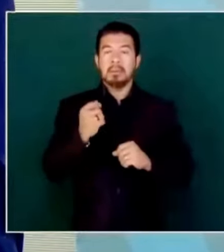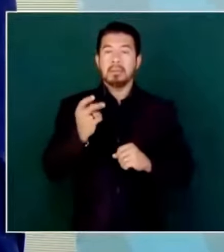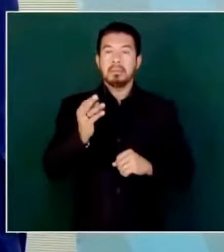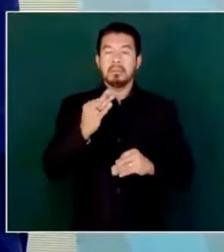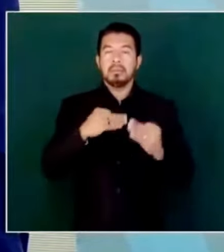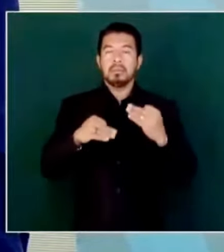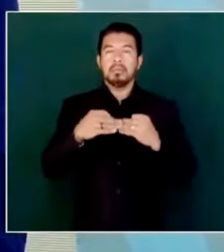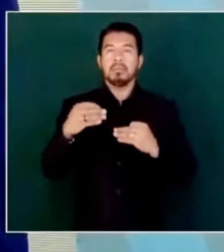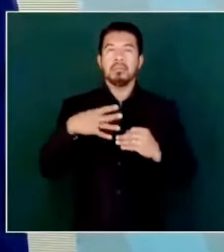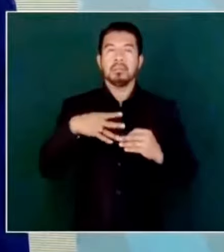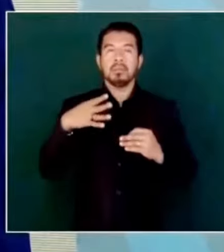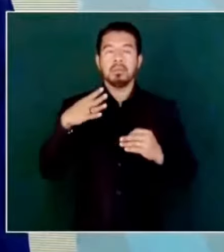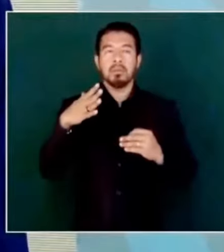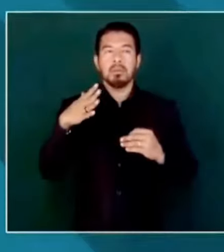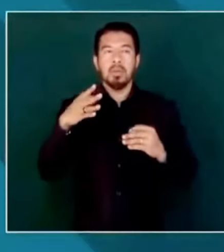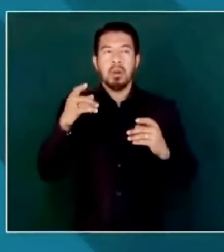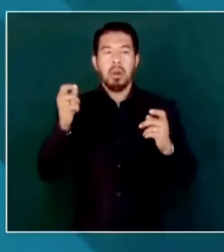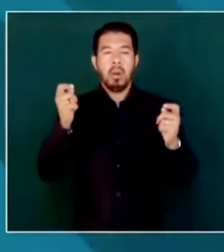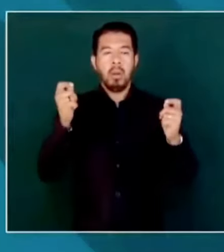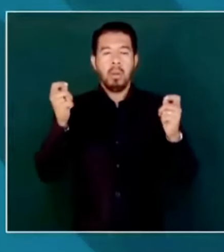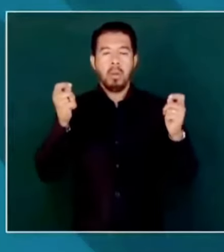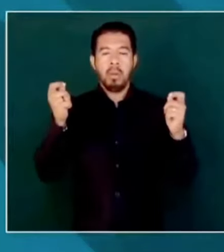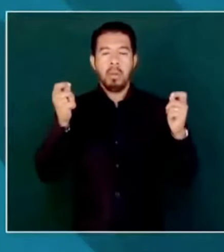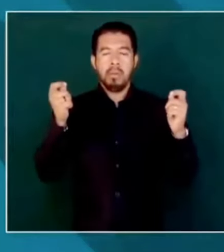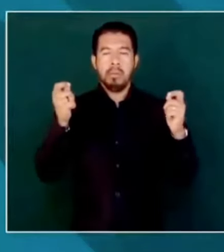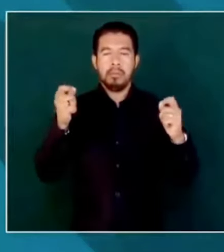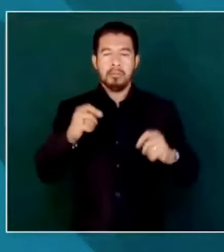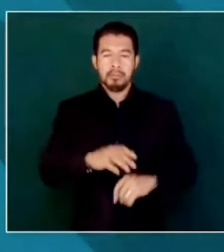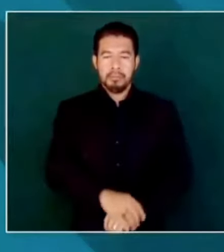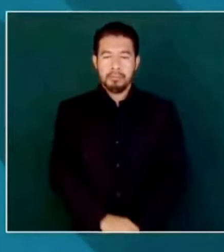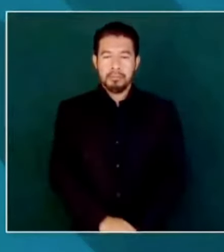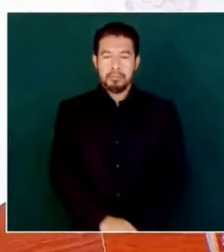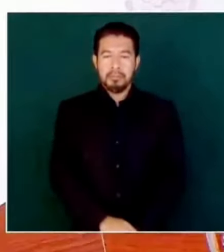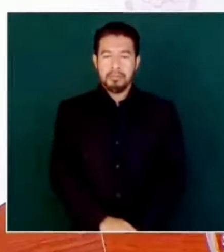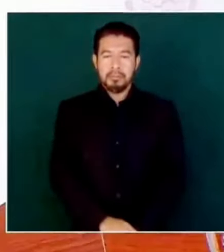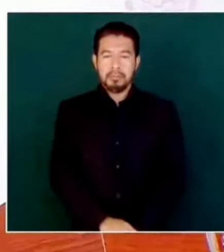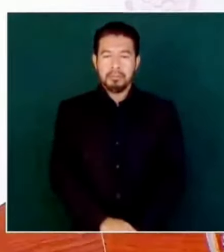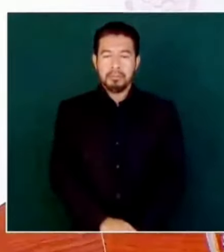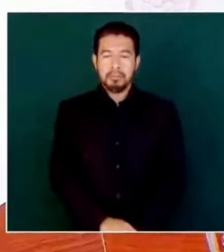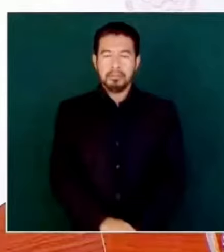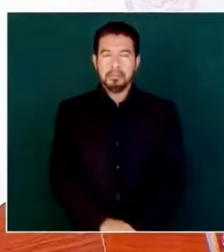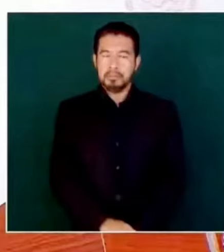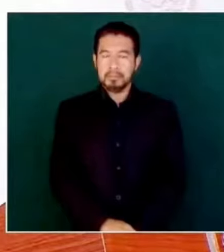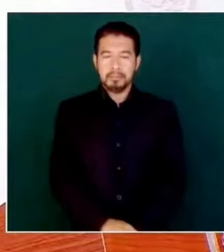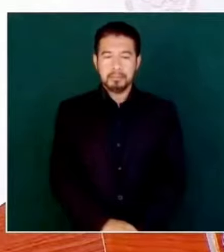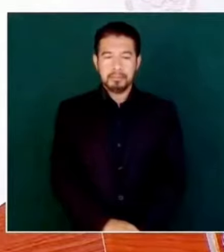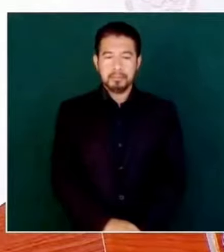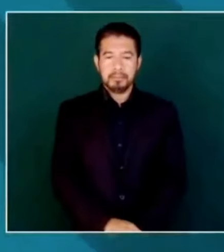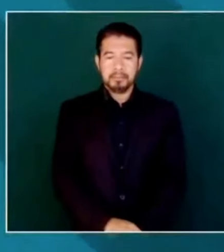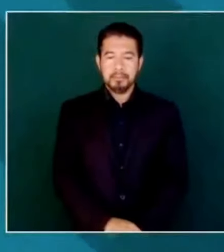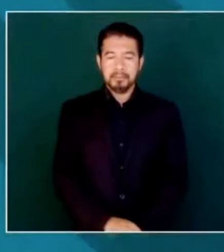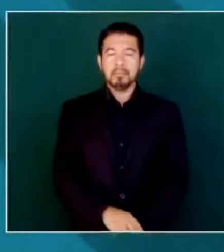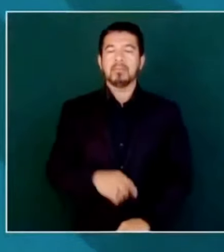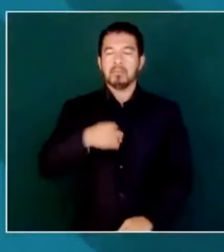manipulación. ¿No? ¿No? ¿No?